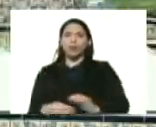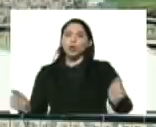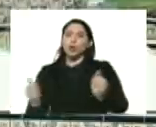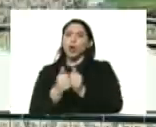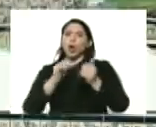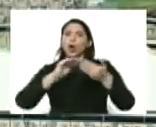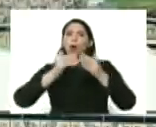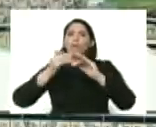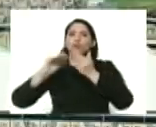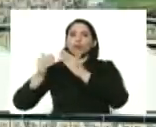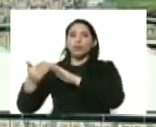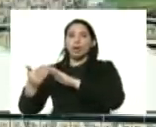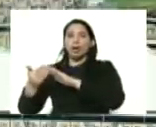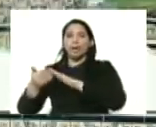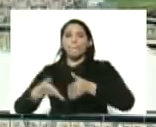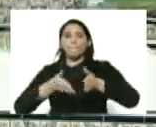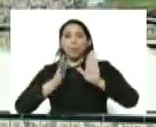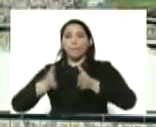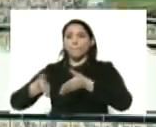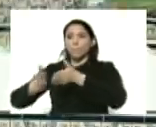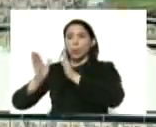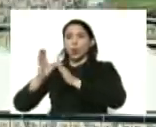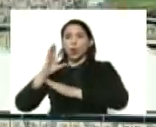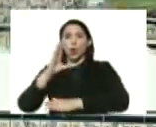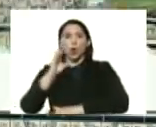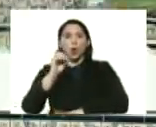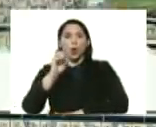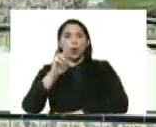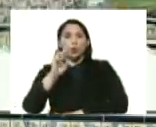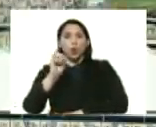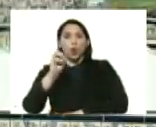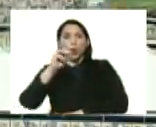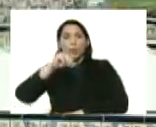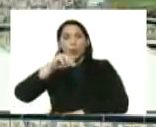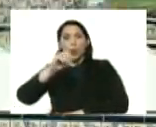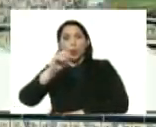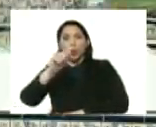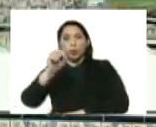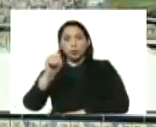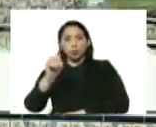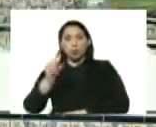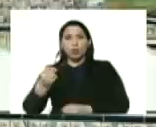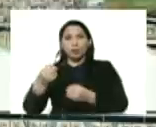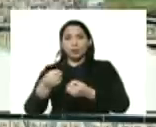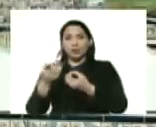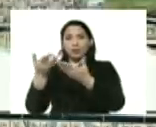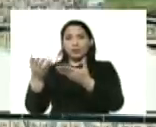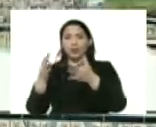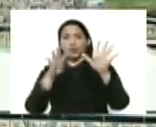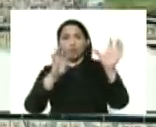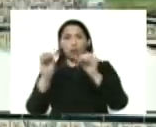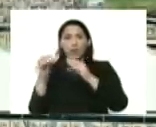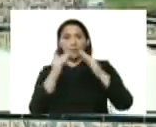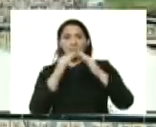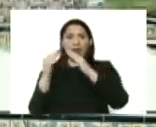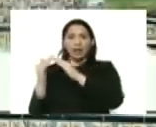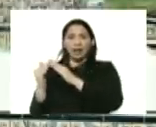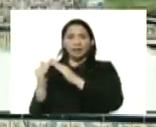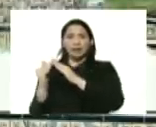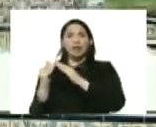comunidad del urbanismo La Coromoto que va a recibir 90 viviendas 90 llaves